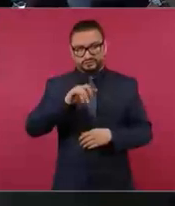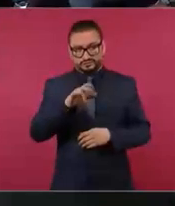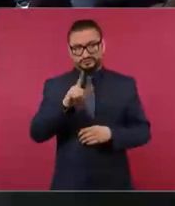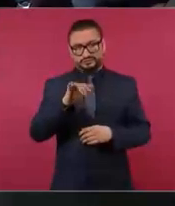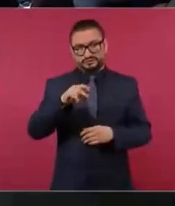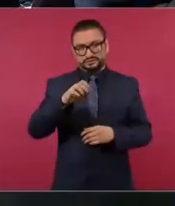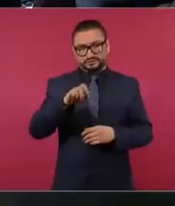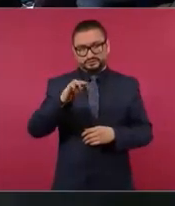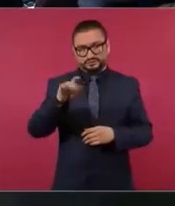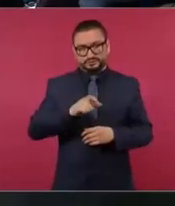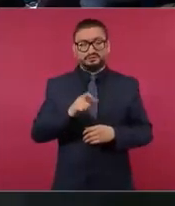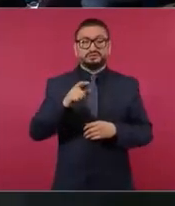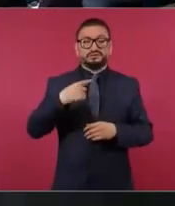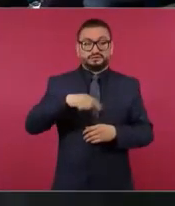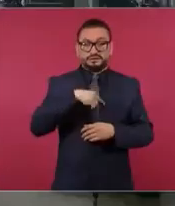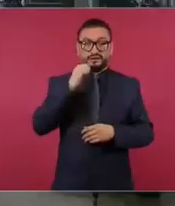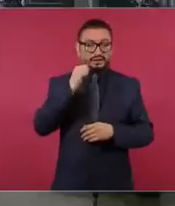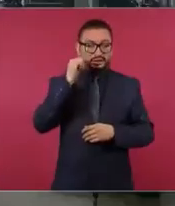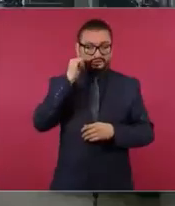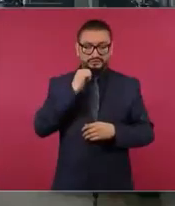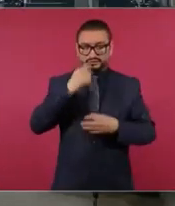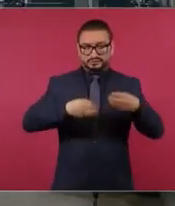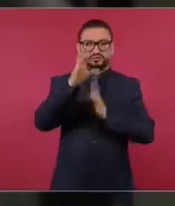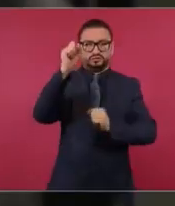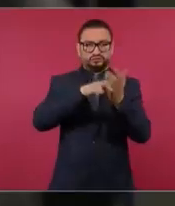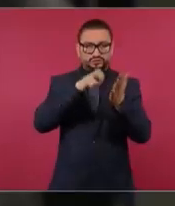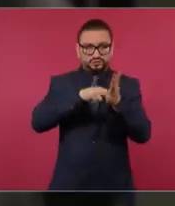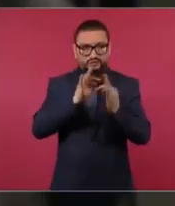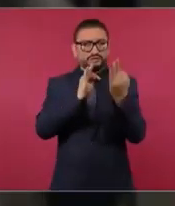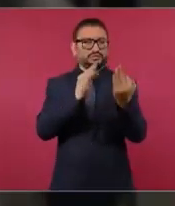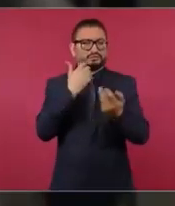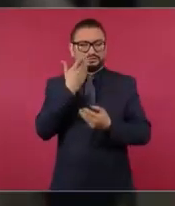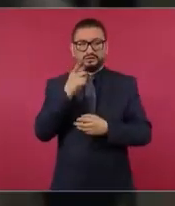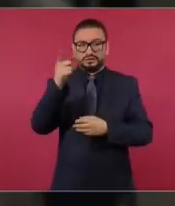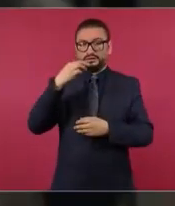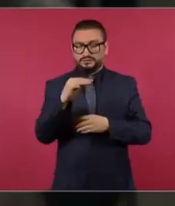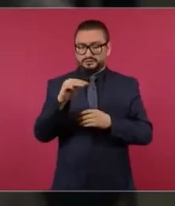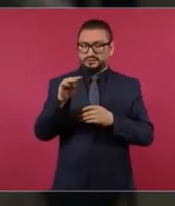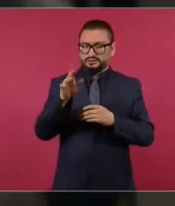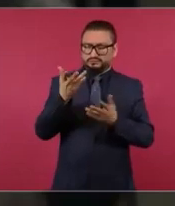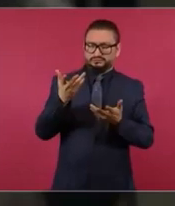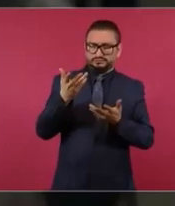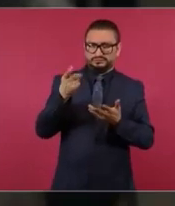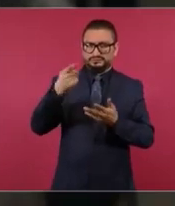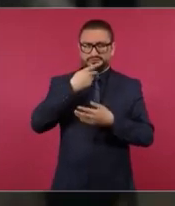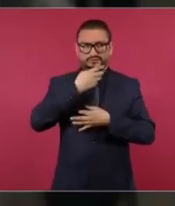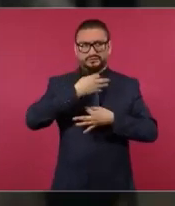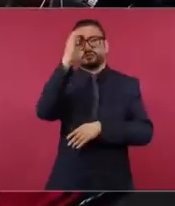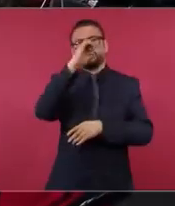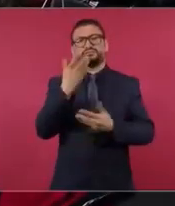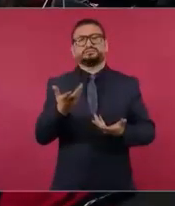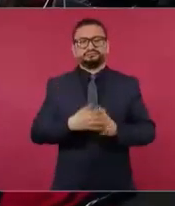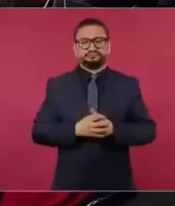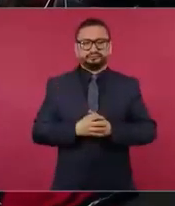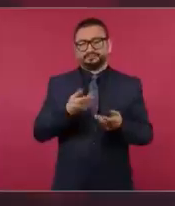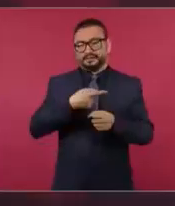Presidente, ayer la ministra Norma Piña publicó un video, un mensaje que fue tomado como a rebelarse.